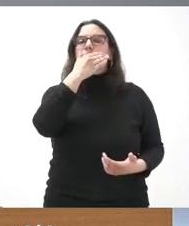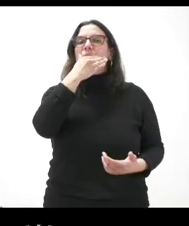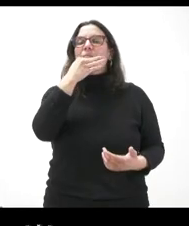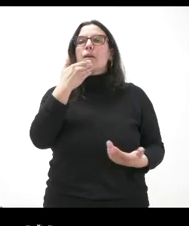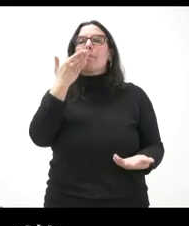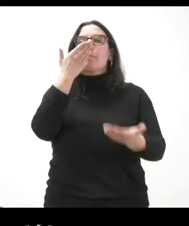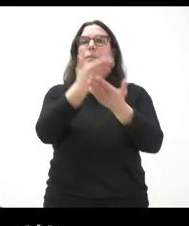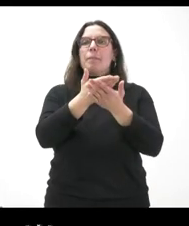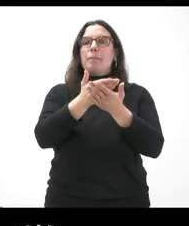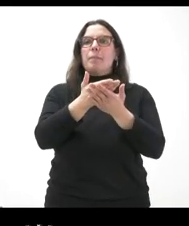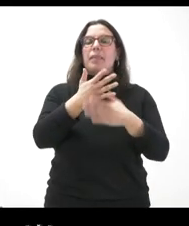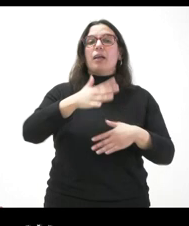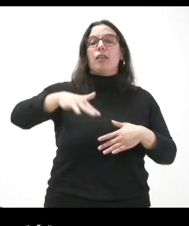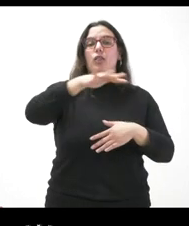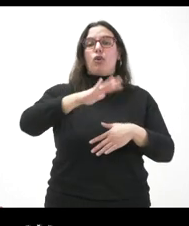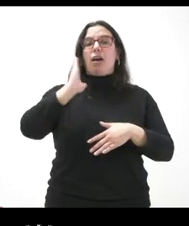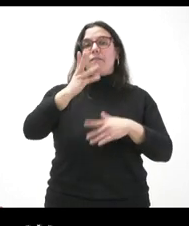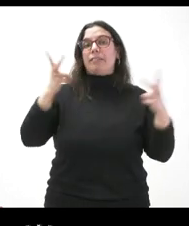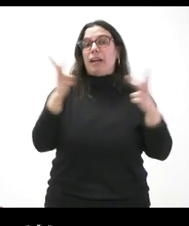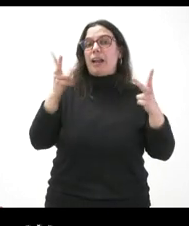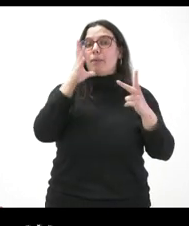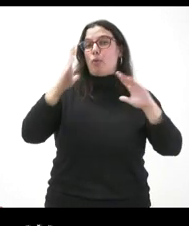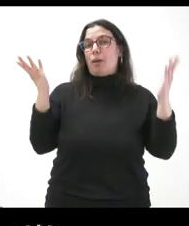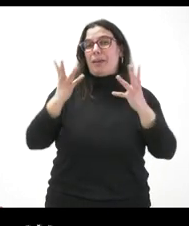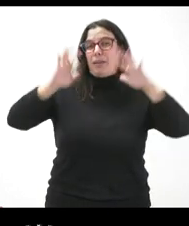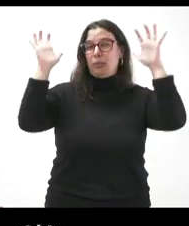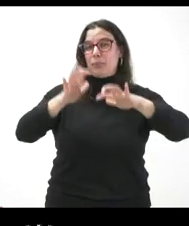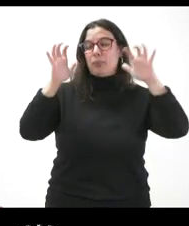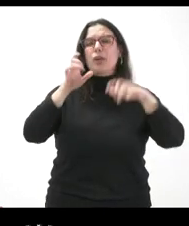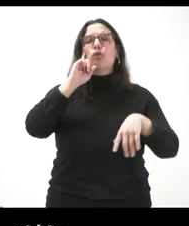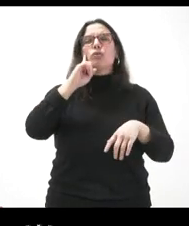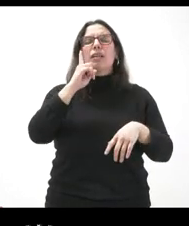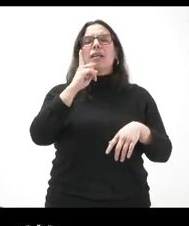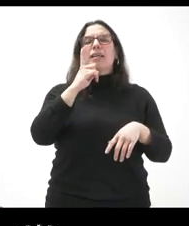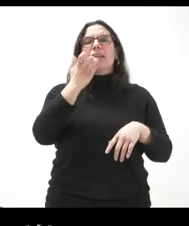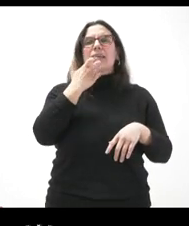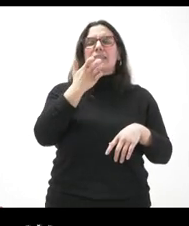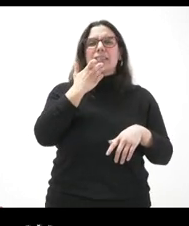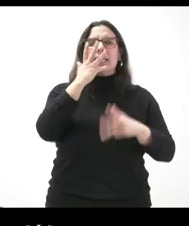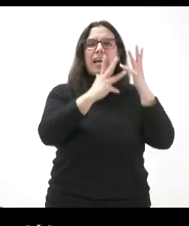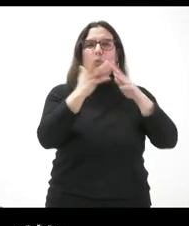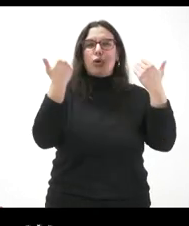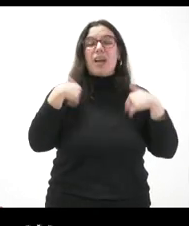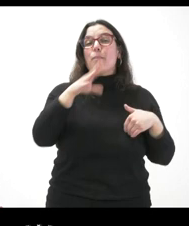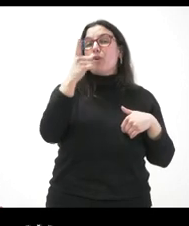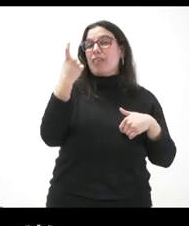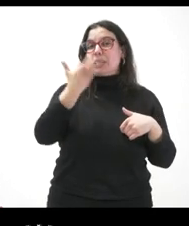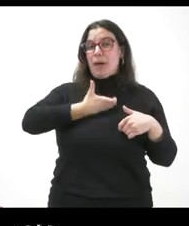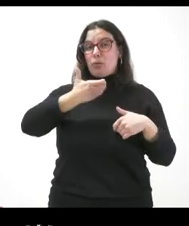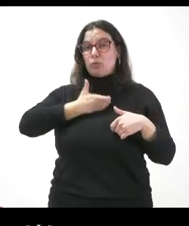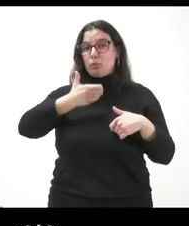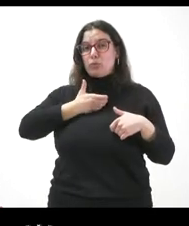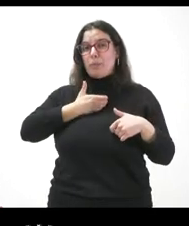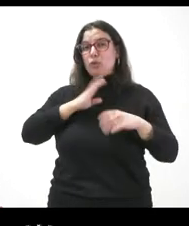zona afectada gravemente por la emergencia. No sé si tienen el cálculo, porque sé que tenían que remitir los ayuntamientos las quejas, cuántos municipios hay